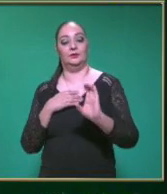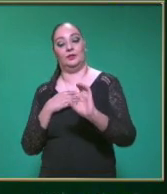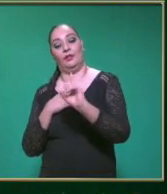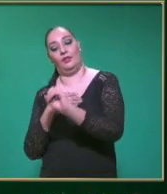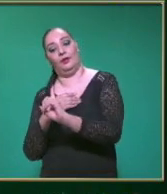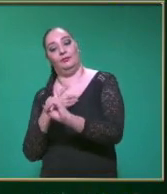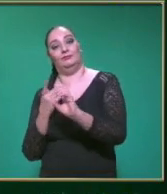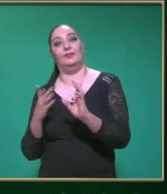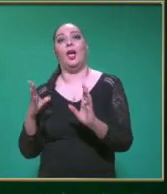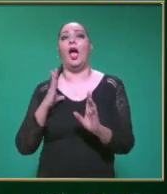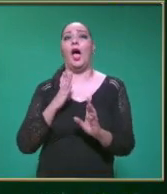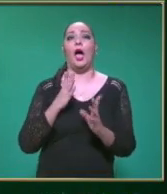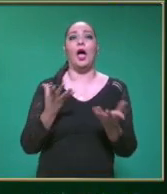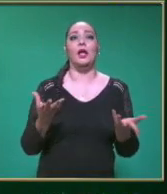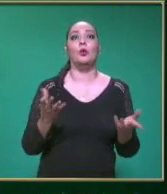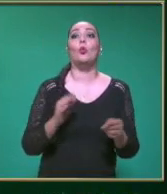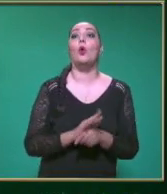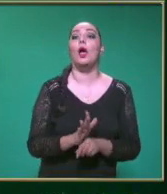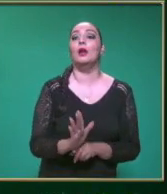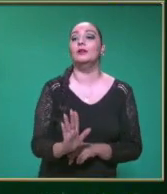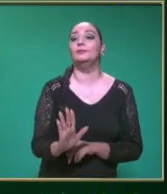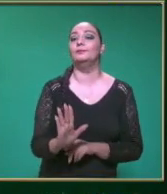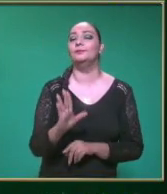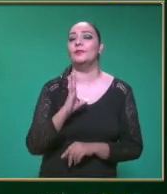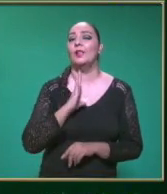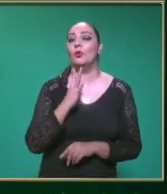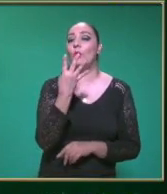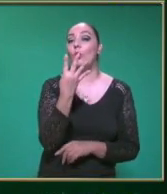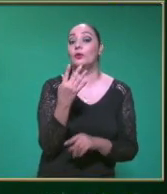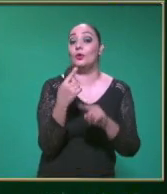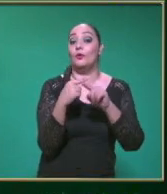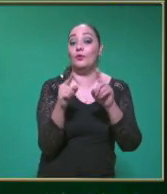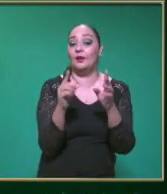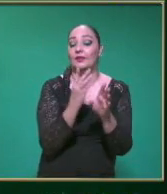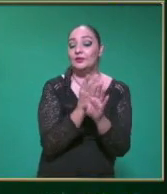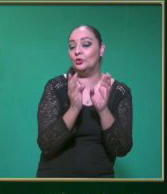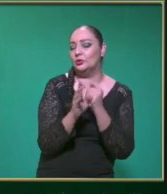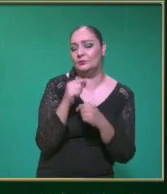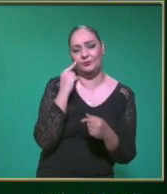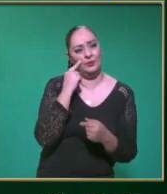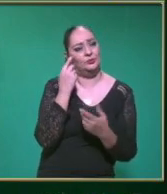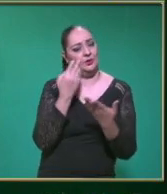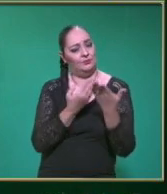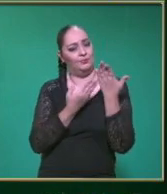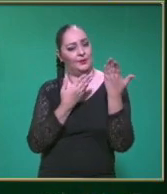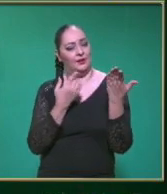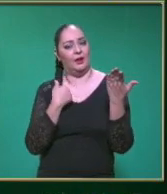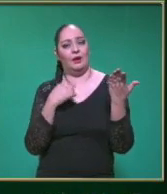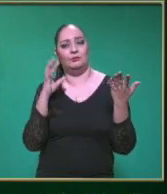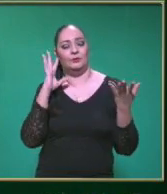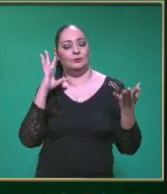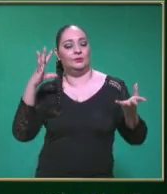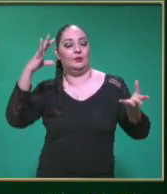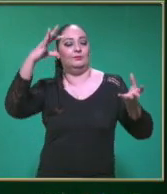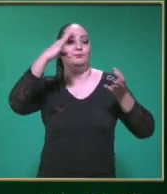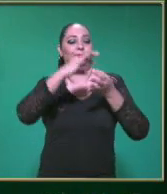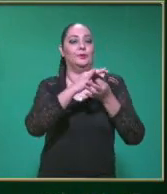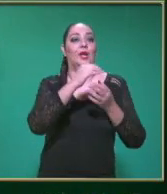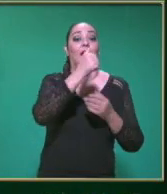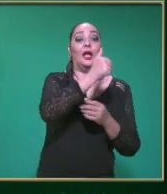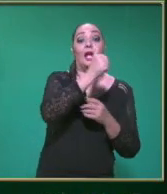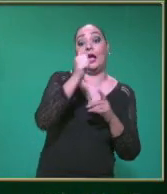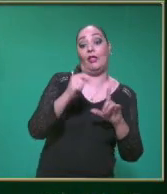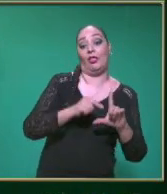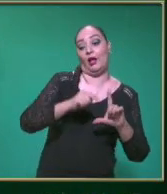E inciso D Y tenemos cuatro aspectos Que nos están pidiendo Nosotros vamos a relacionar Cada una de las